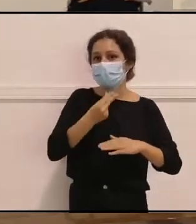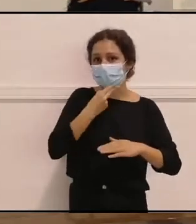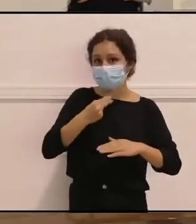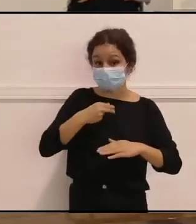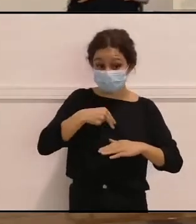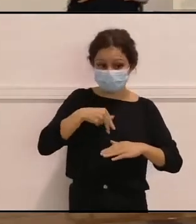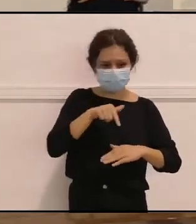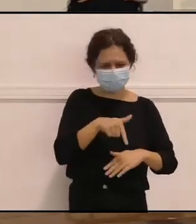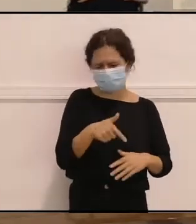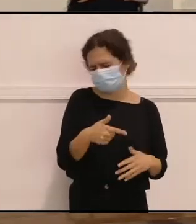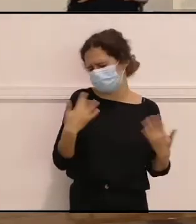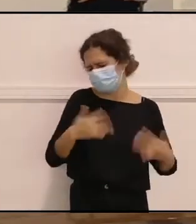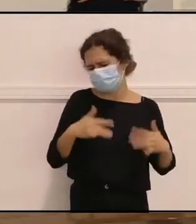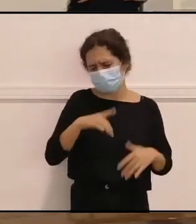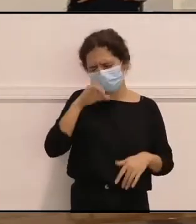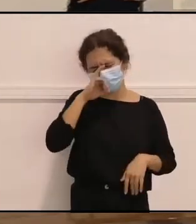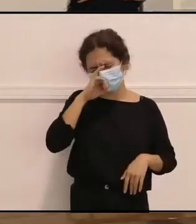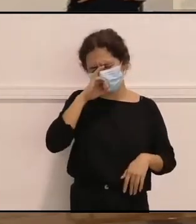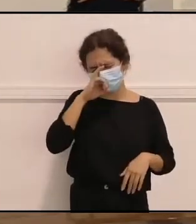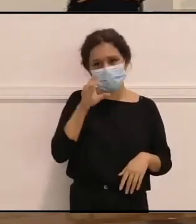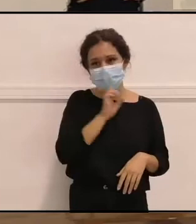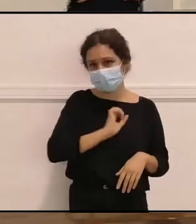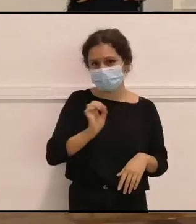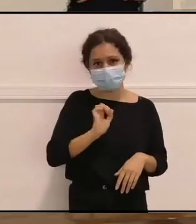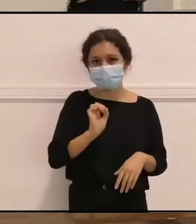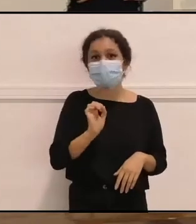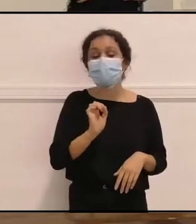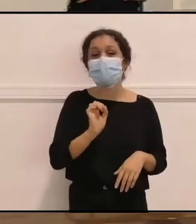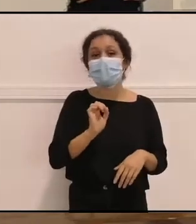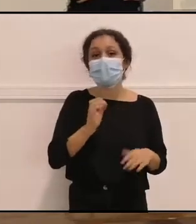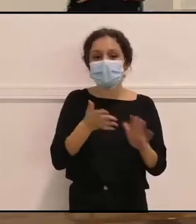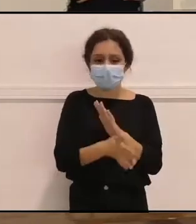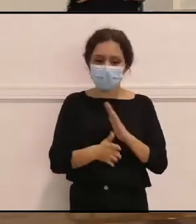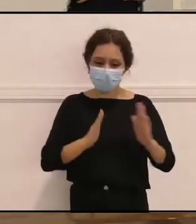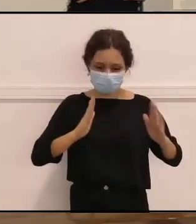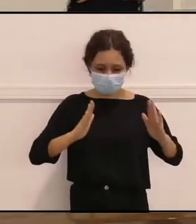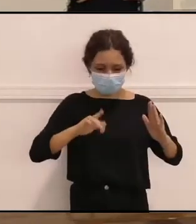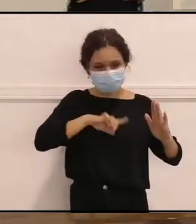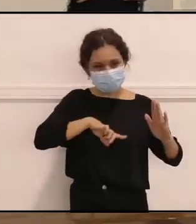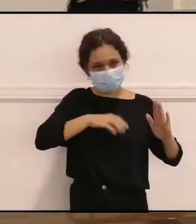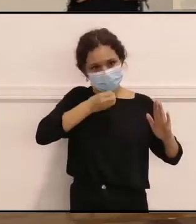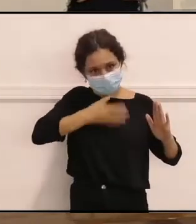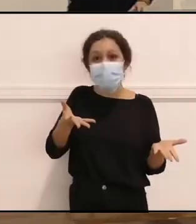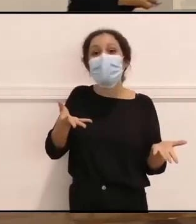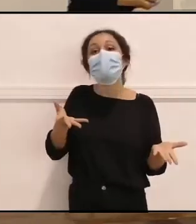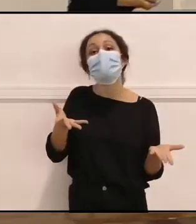mucho cariño esa etapa, ¿no? De sentirme guay, sentirme bien.